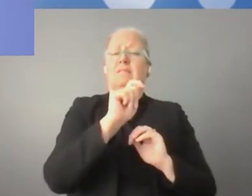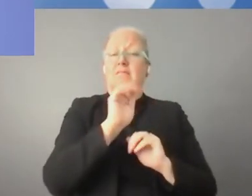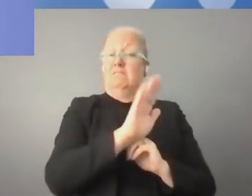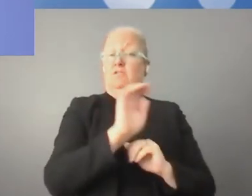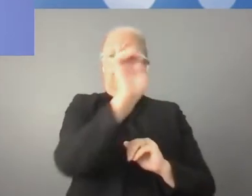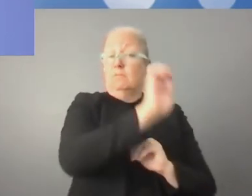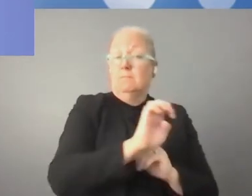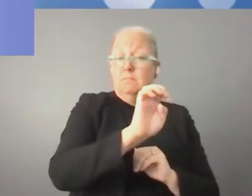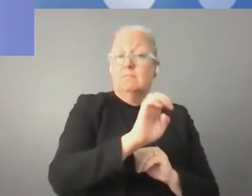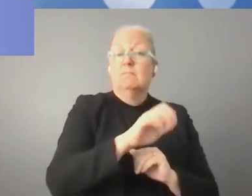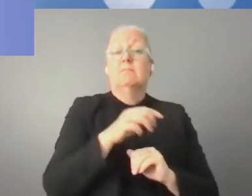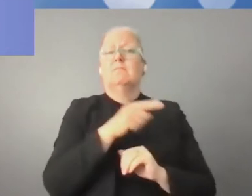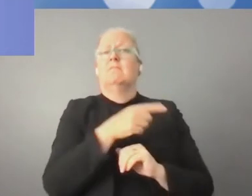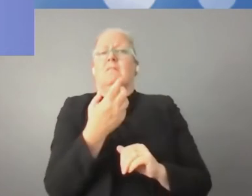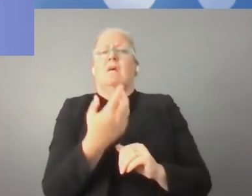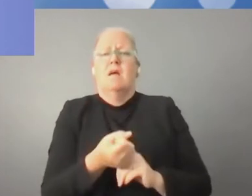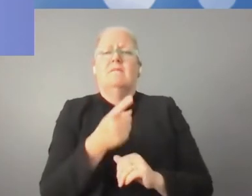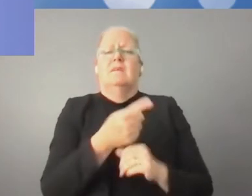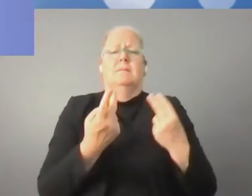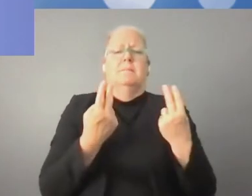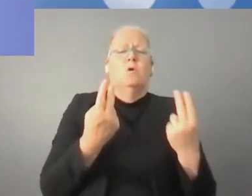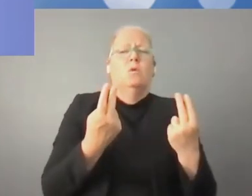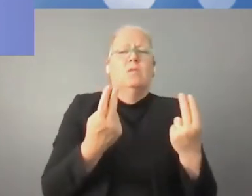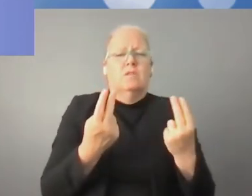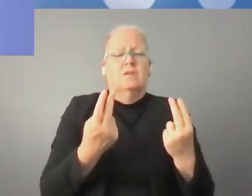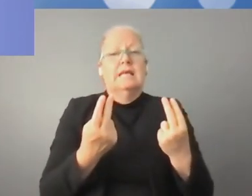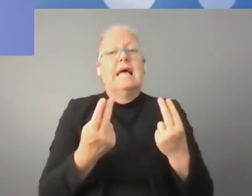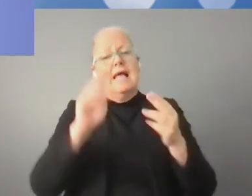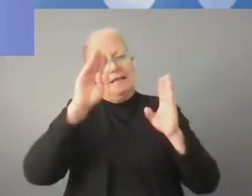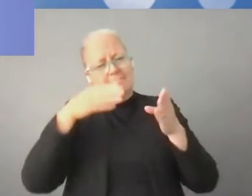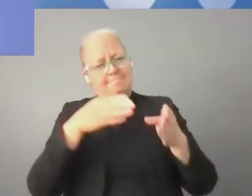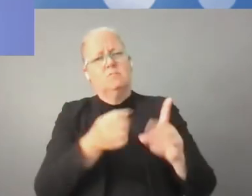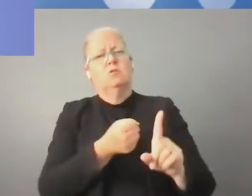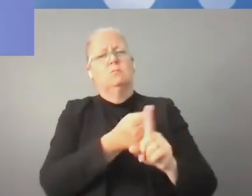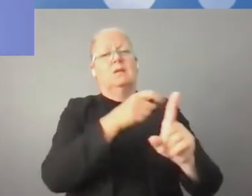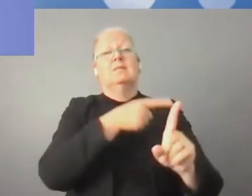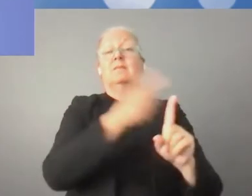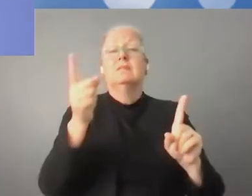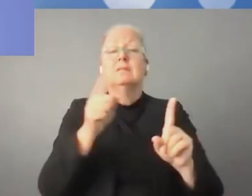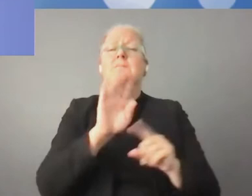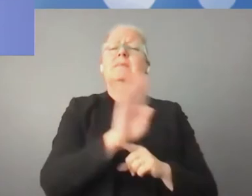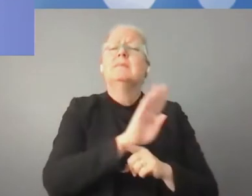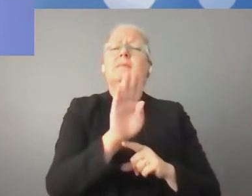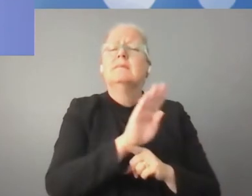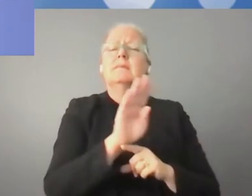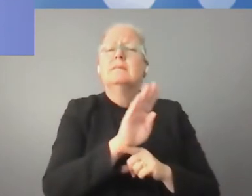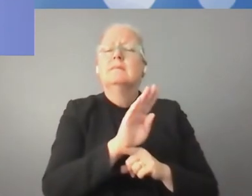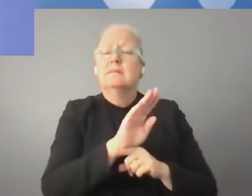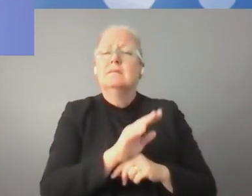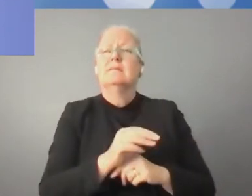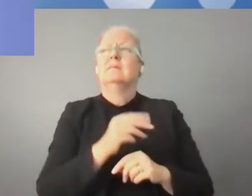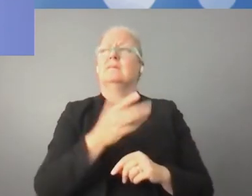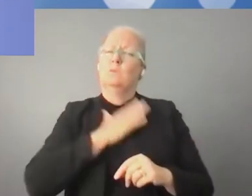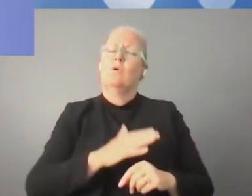crear las bases para nuevas regulaciones que son muy importantes y en Europa ya se están